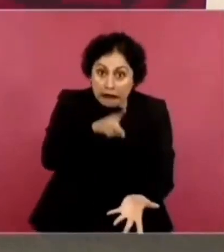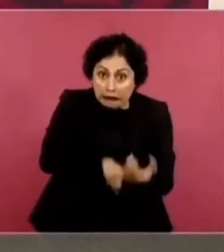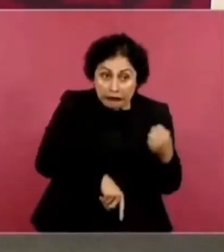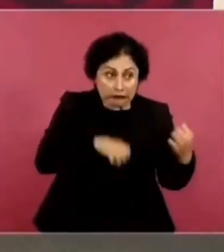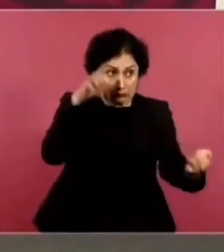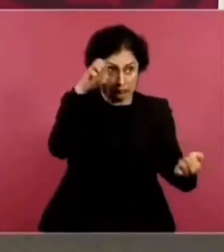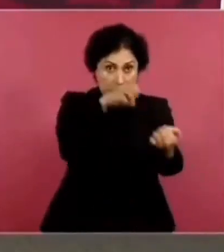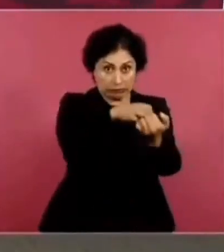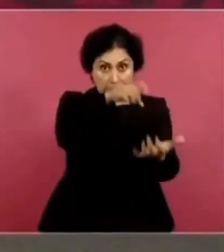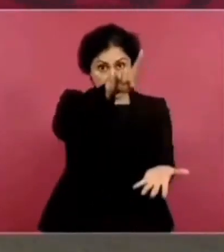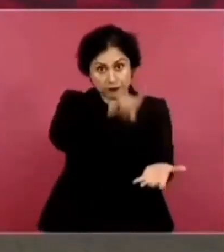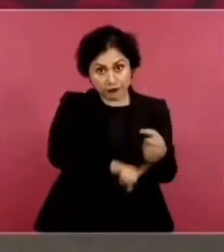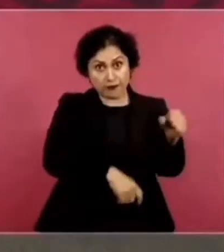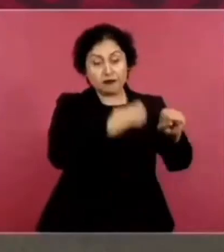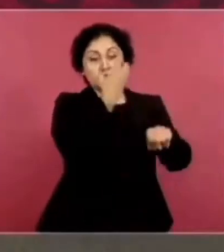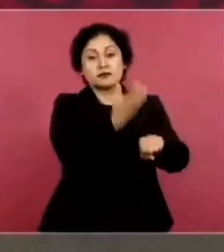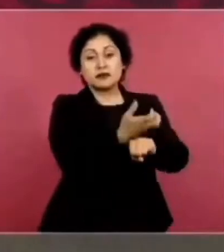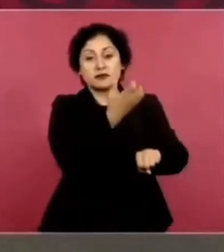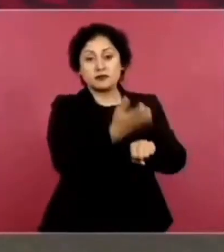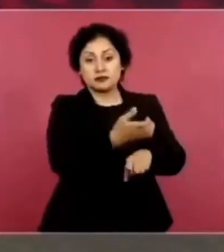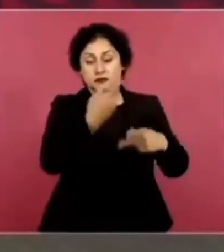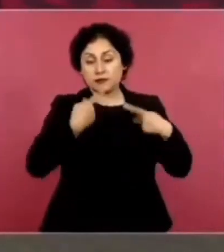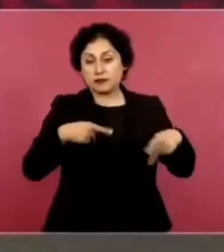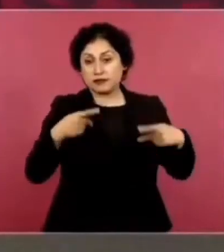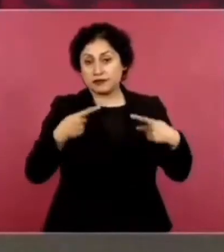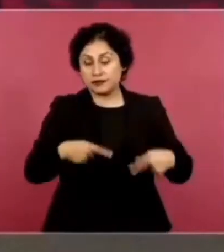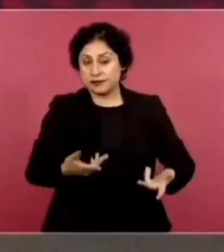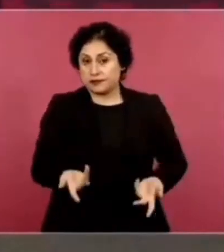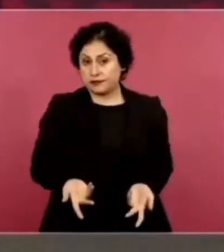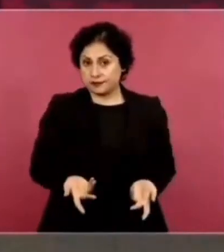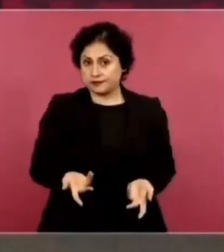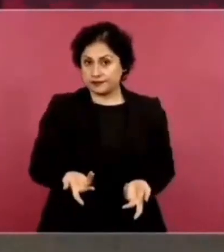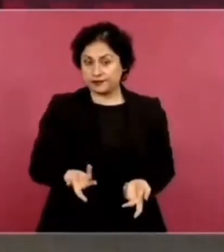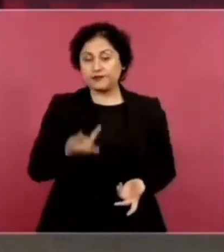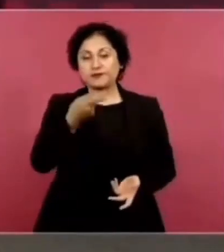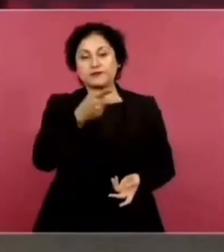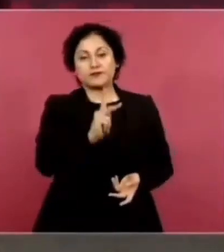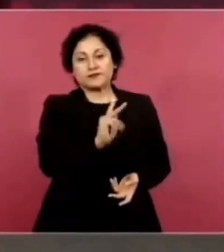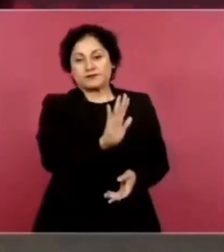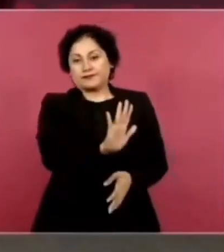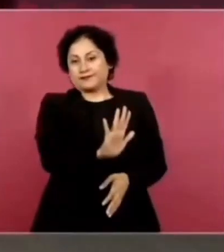ciudadanos de Estados Unidos están muy informados.